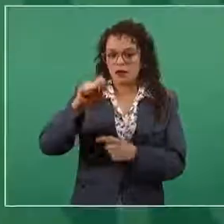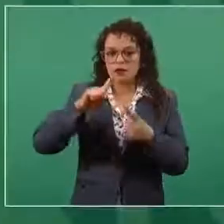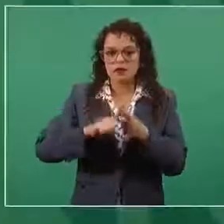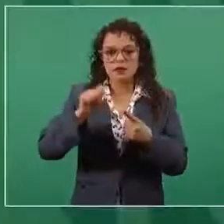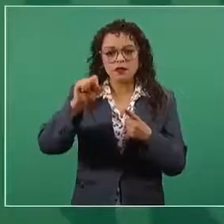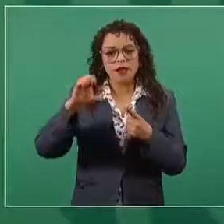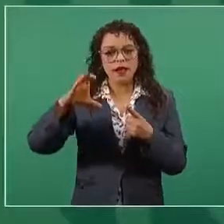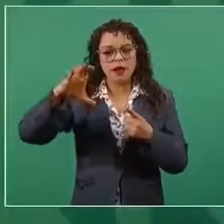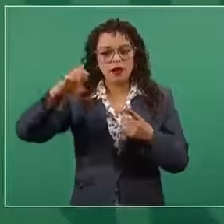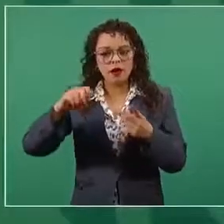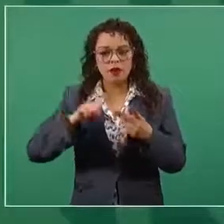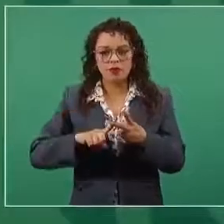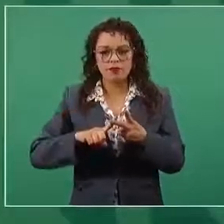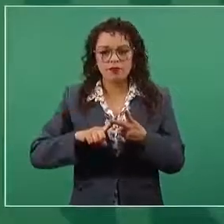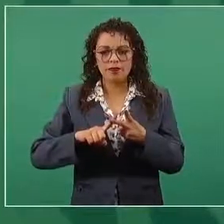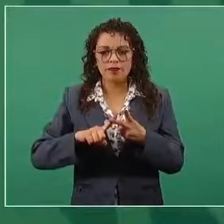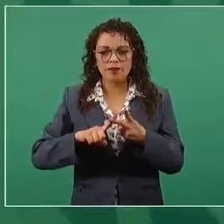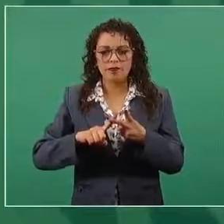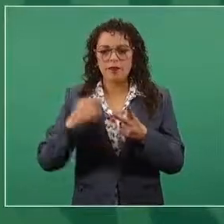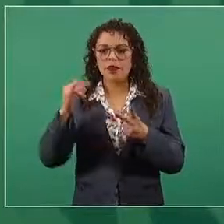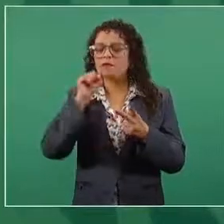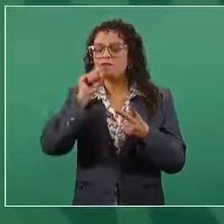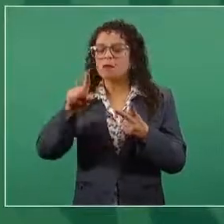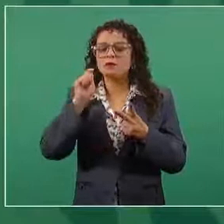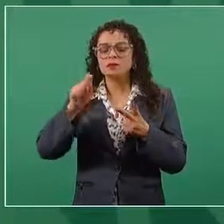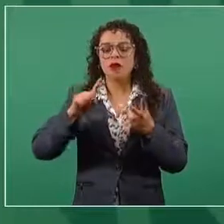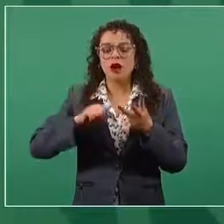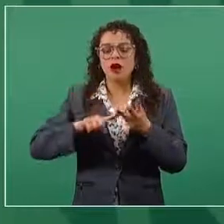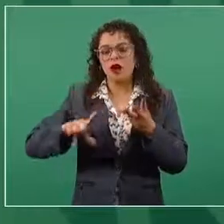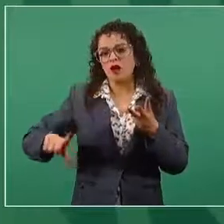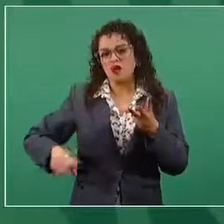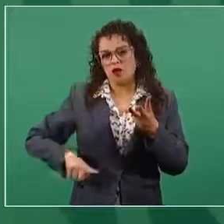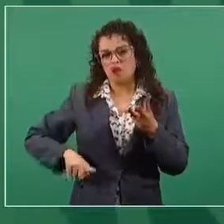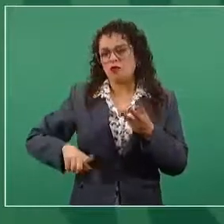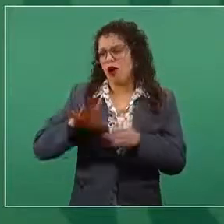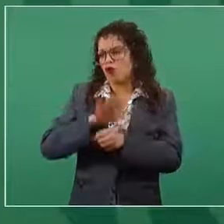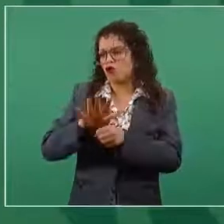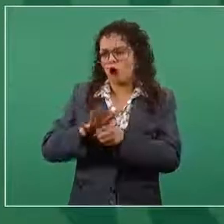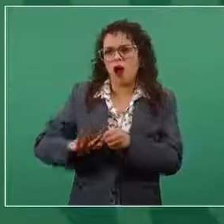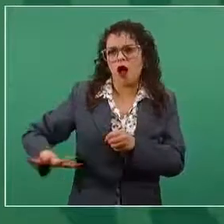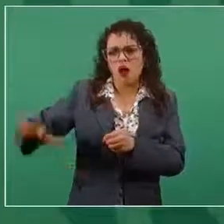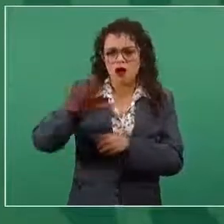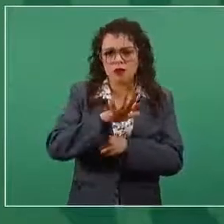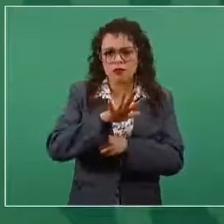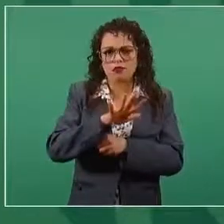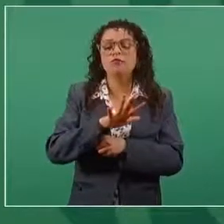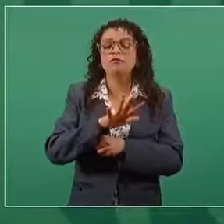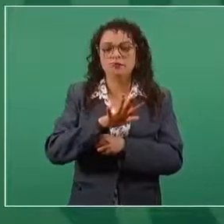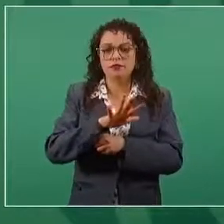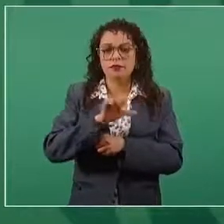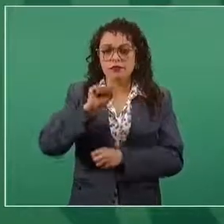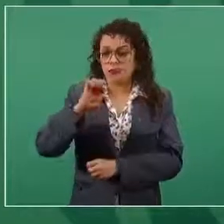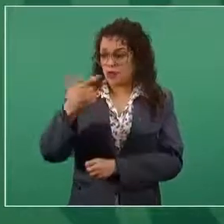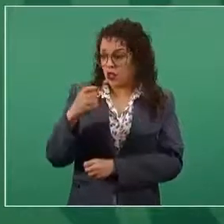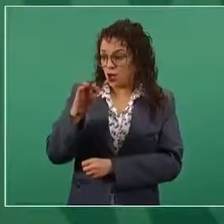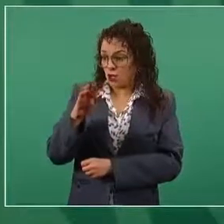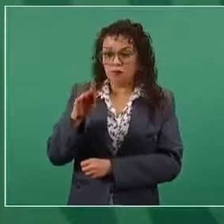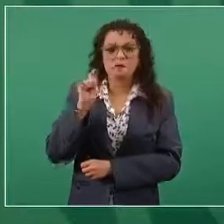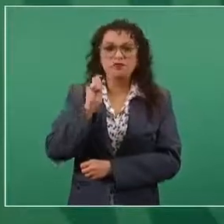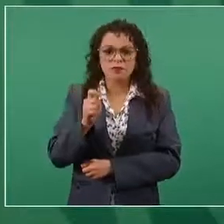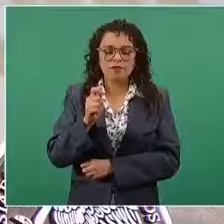Economía, y también con los gobiernos locales, ha servido la Secretaría de Gobernación como